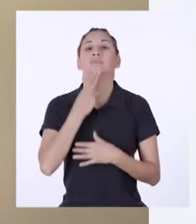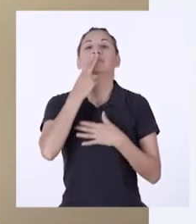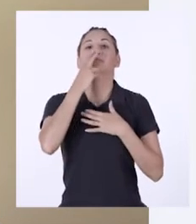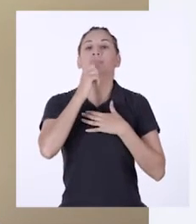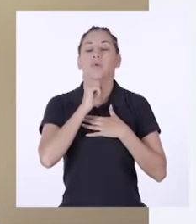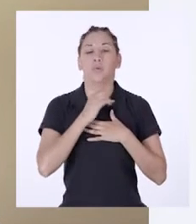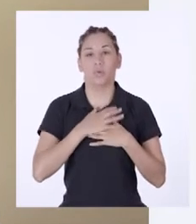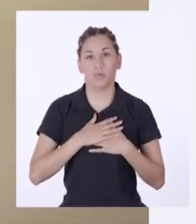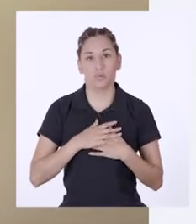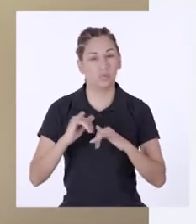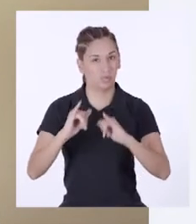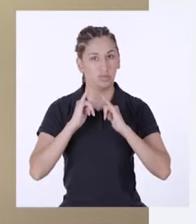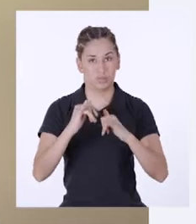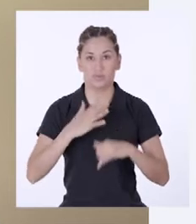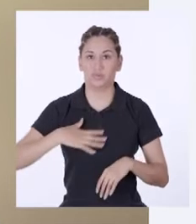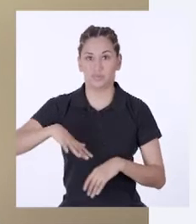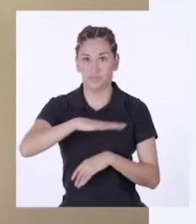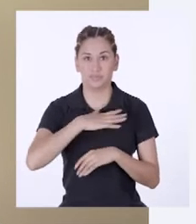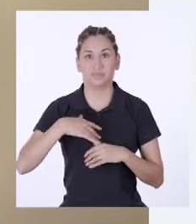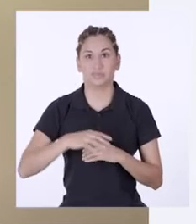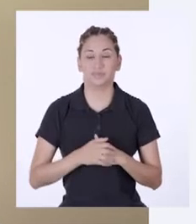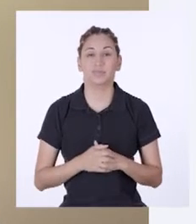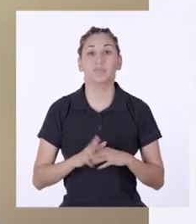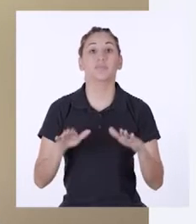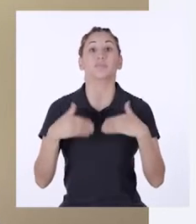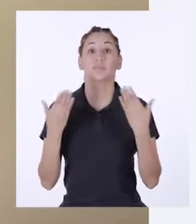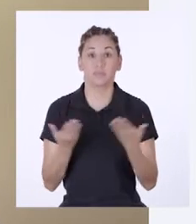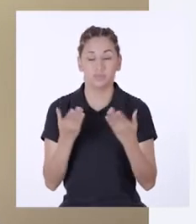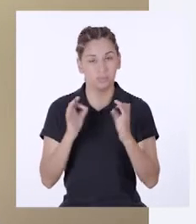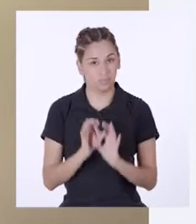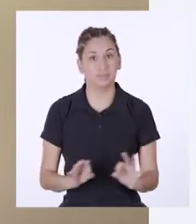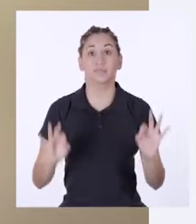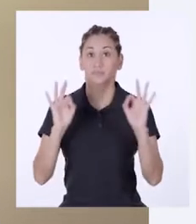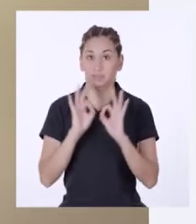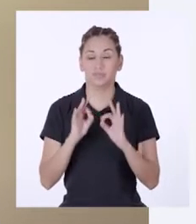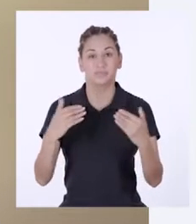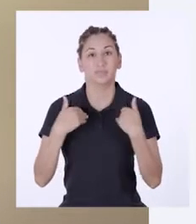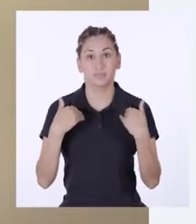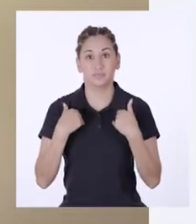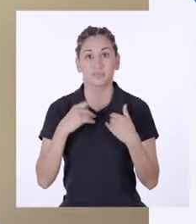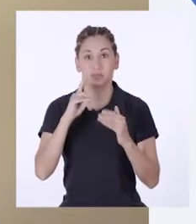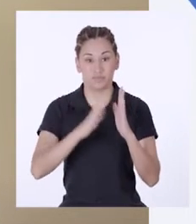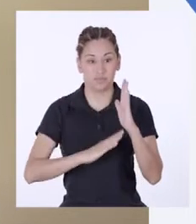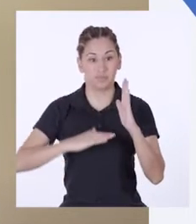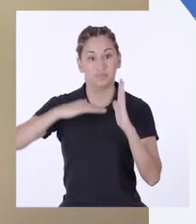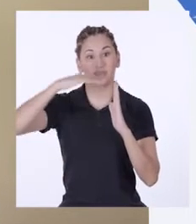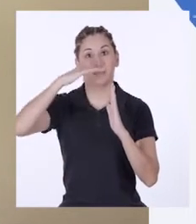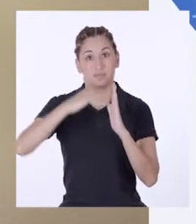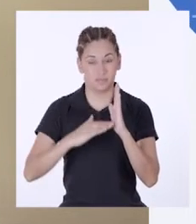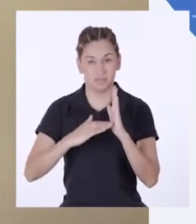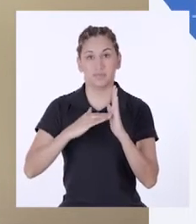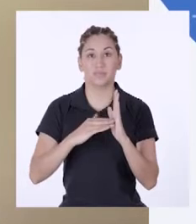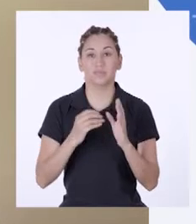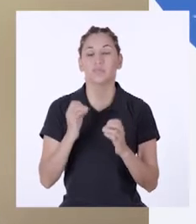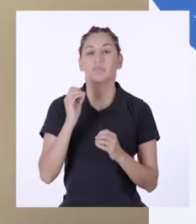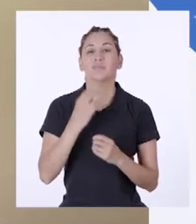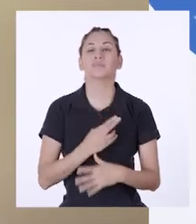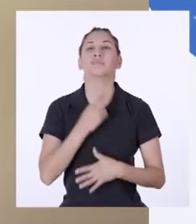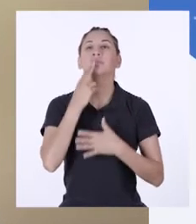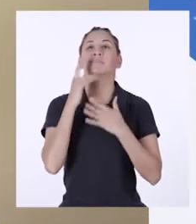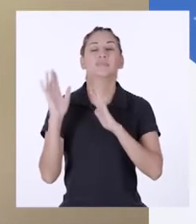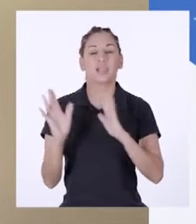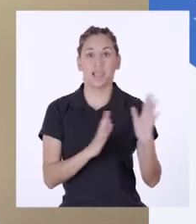respirar, así como nosotros. Por ello, es muy importante mantener un nivel alto de concentración de